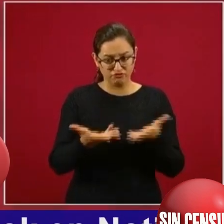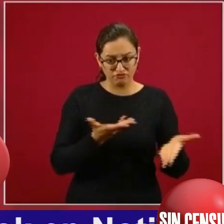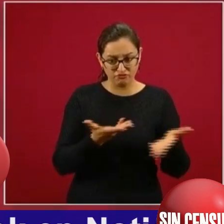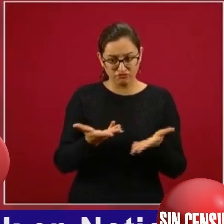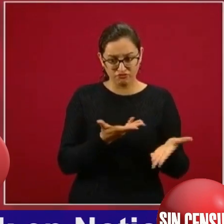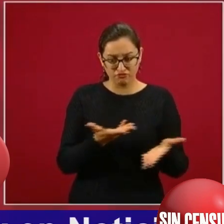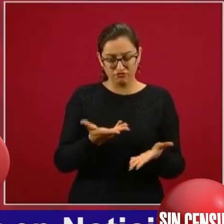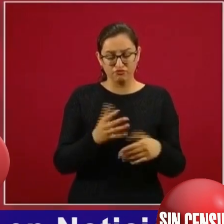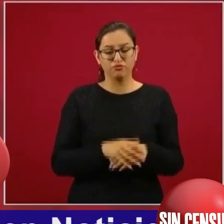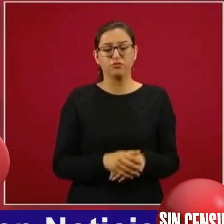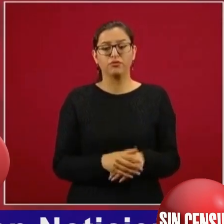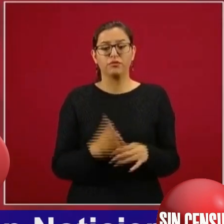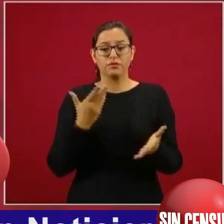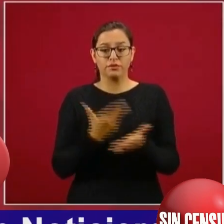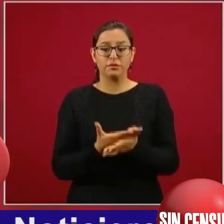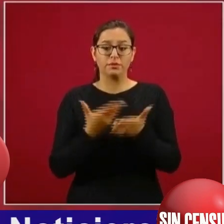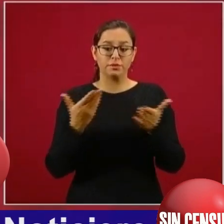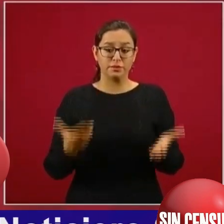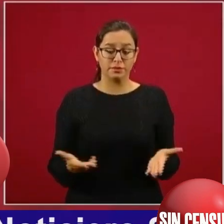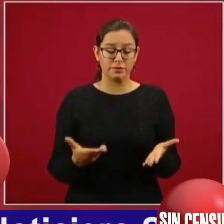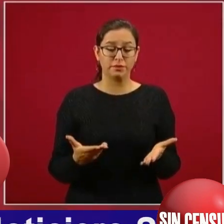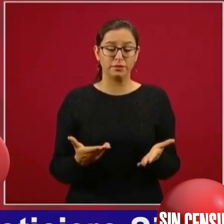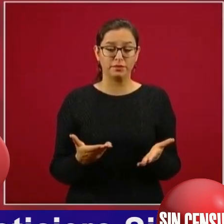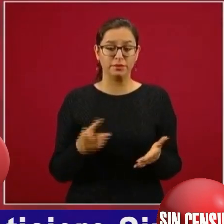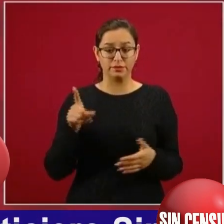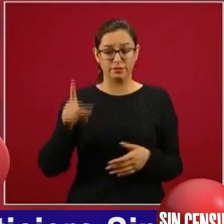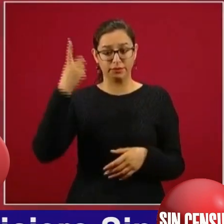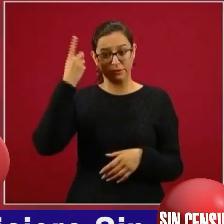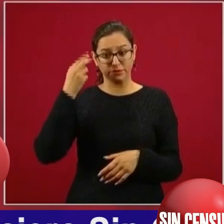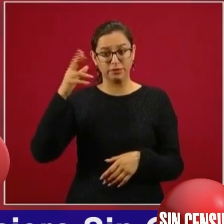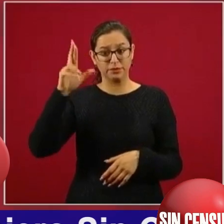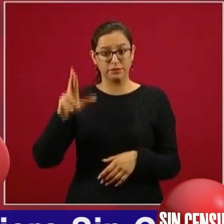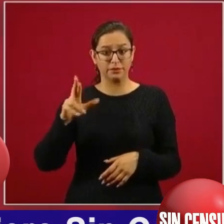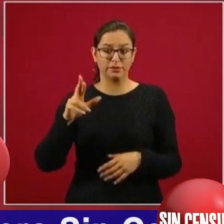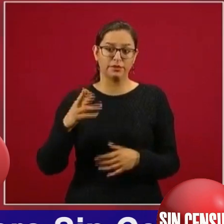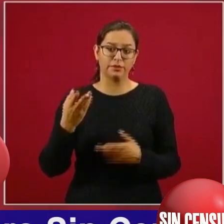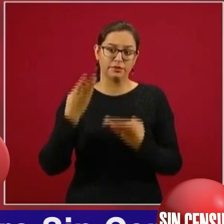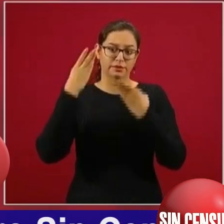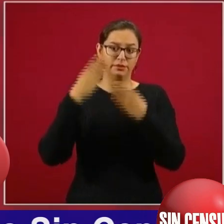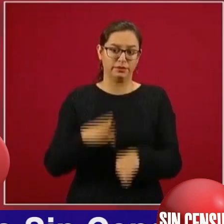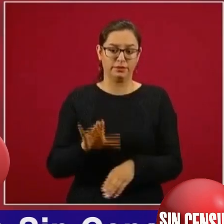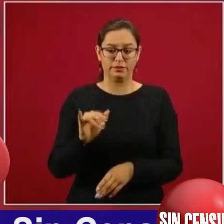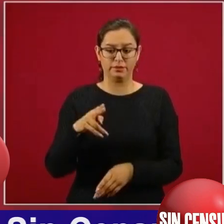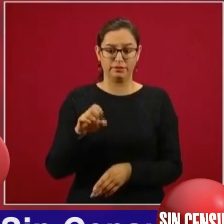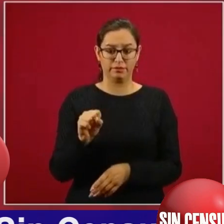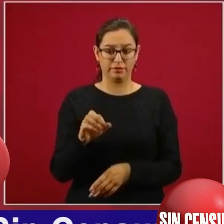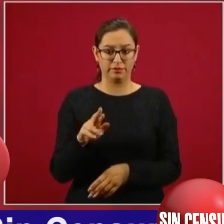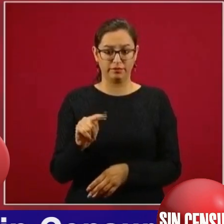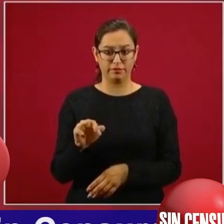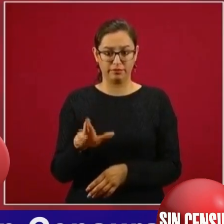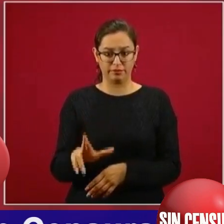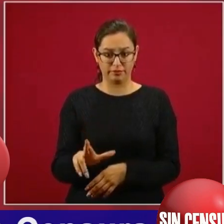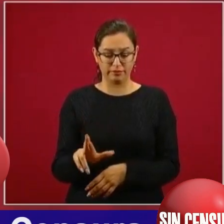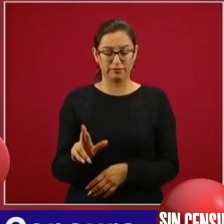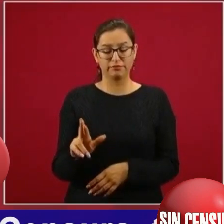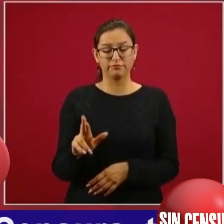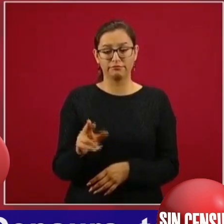Ahora ya es la directora del Banco del Bienestar, pero